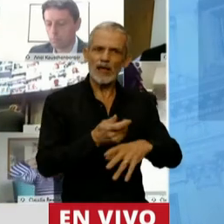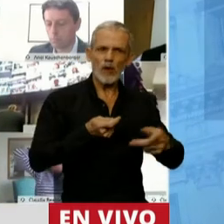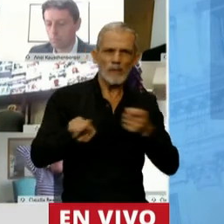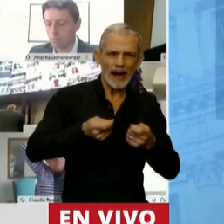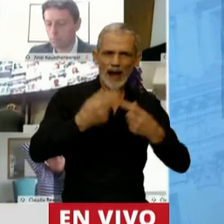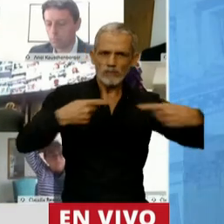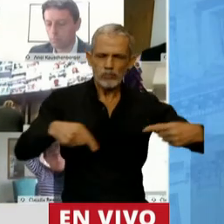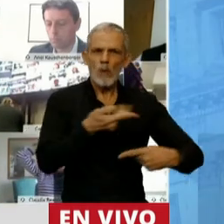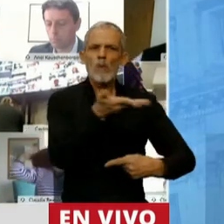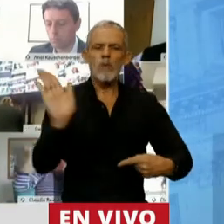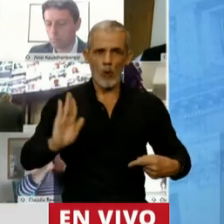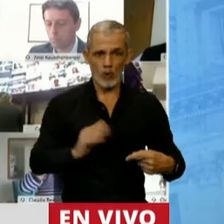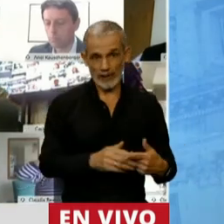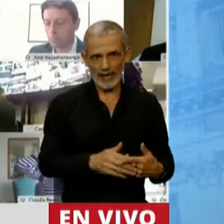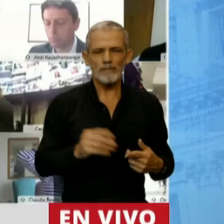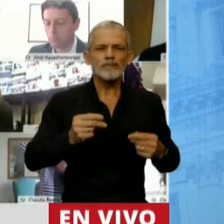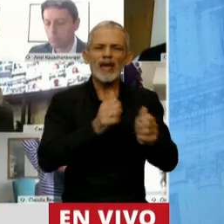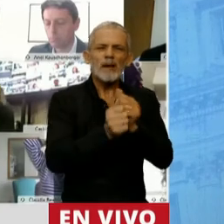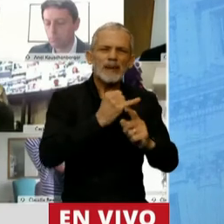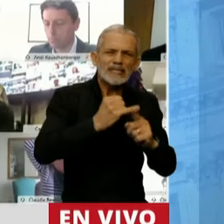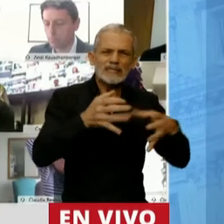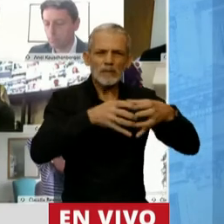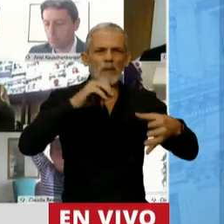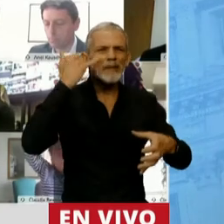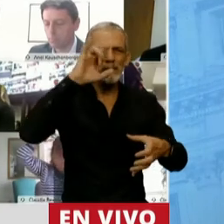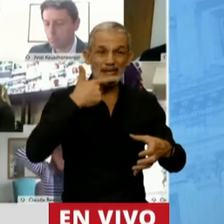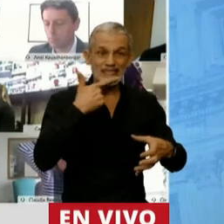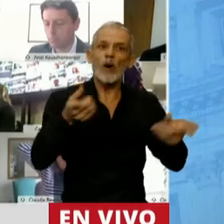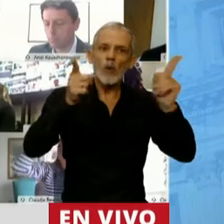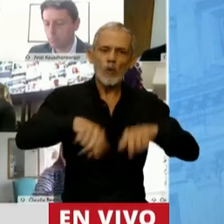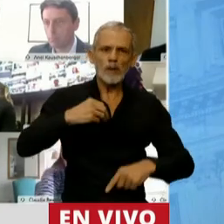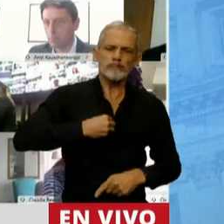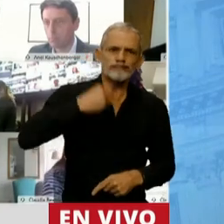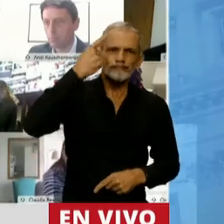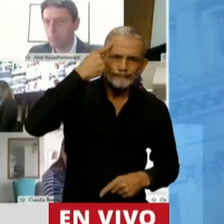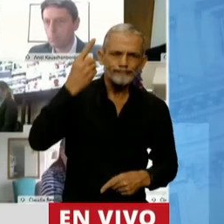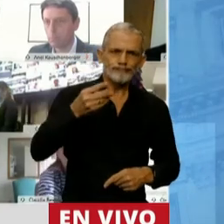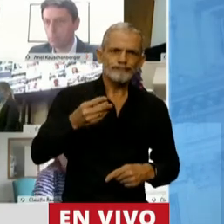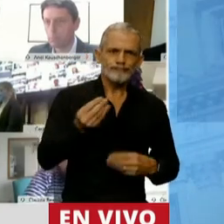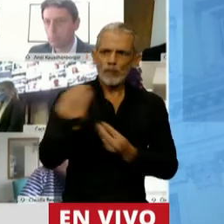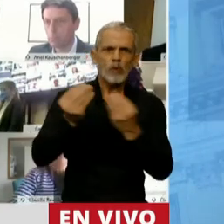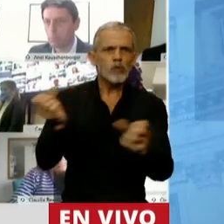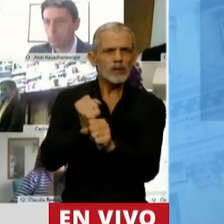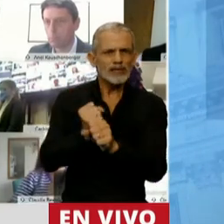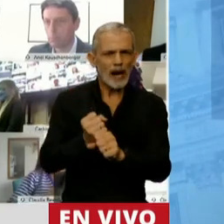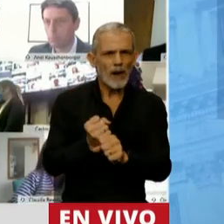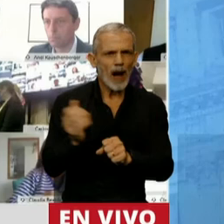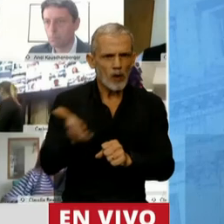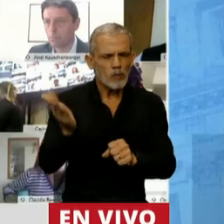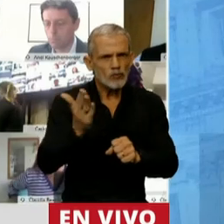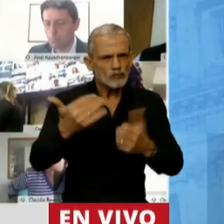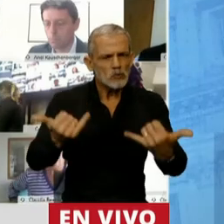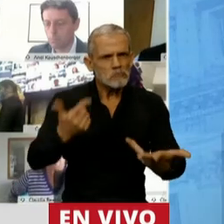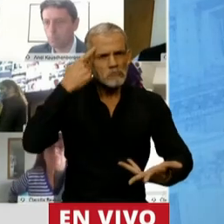pública. ¿Qué decir de las pymes? Que volvimos a creer en la producción y trabajo. Por eso,